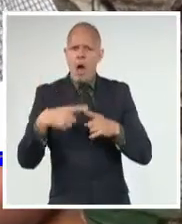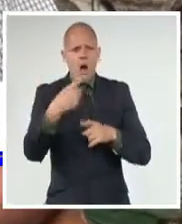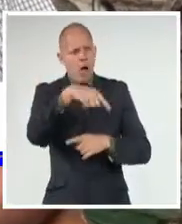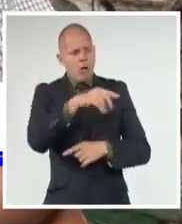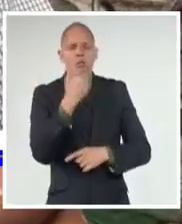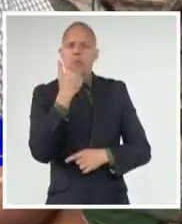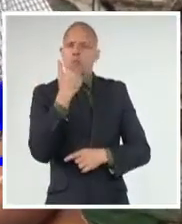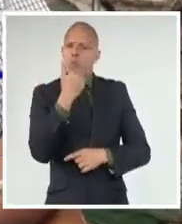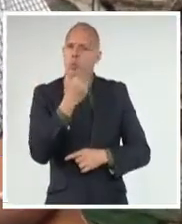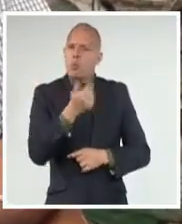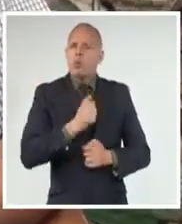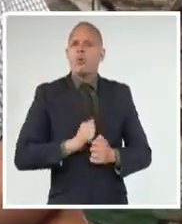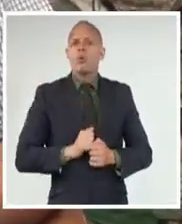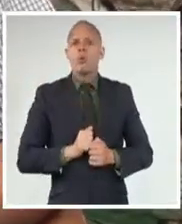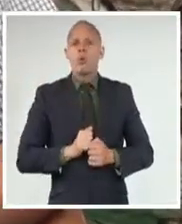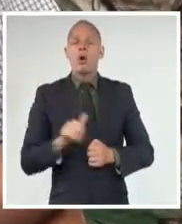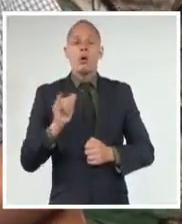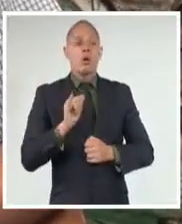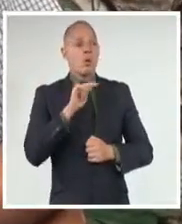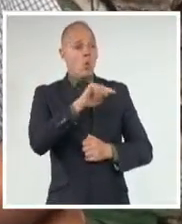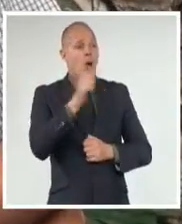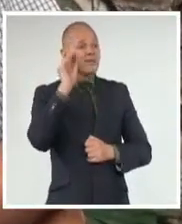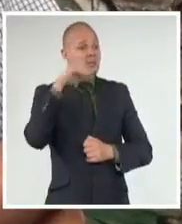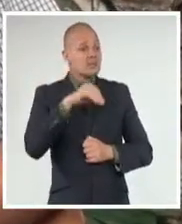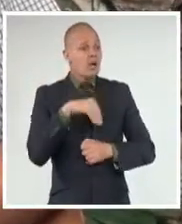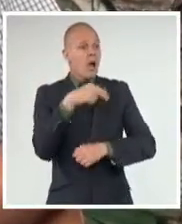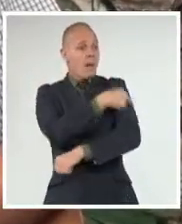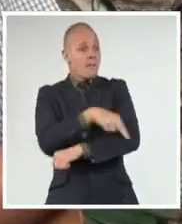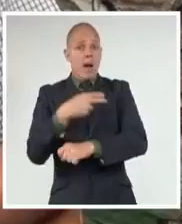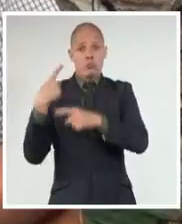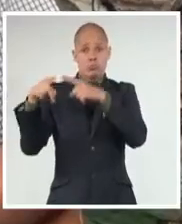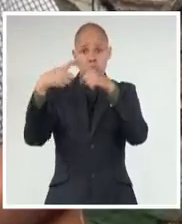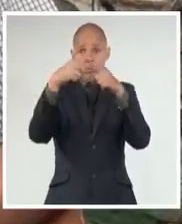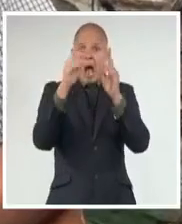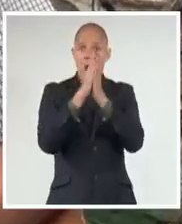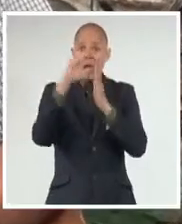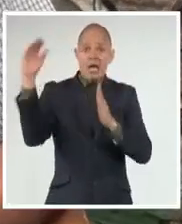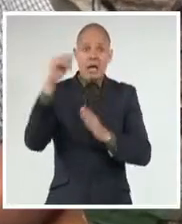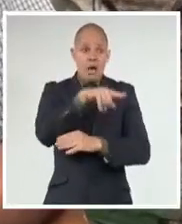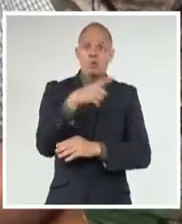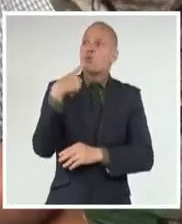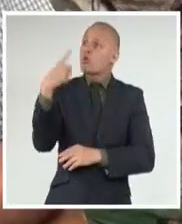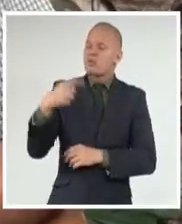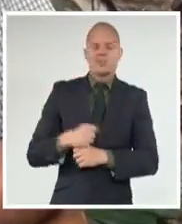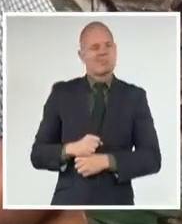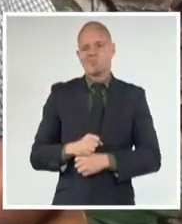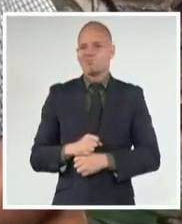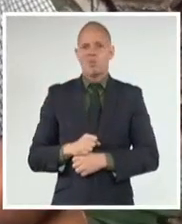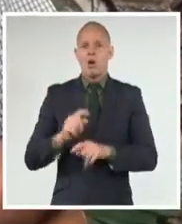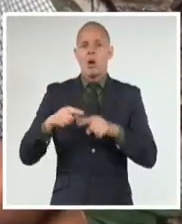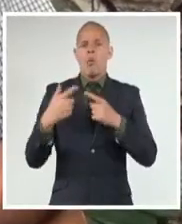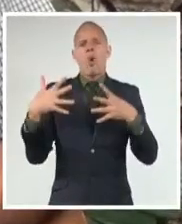de Cuba ante sus iglesias homólogas en el mundo y toda la actividad internacional de denuncia que han hecho